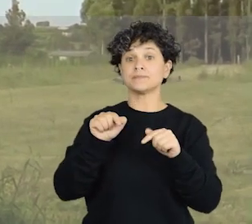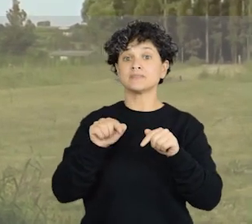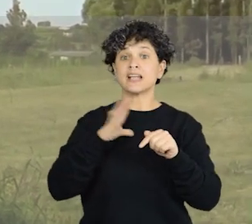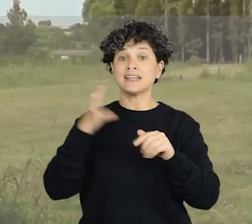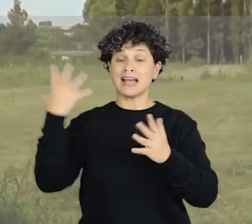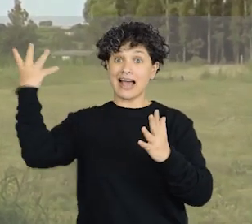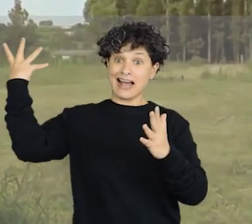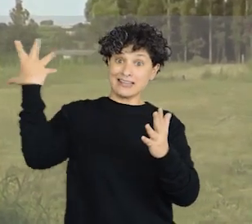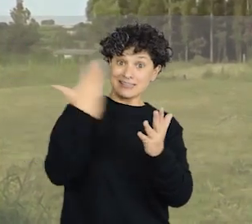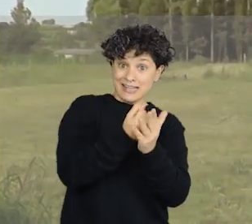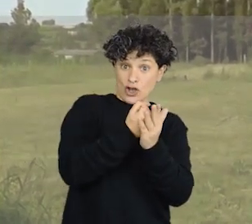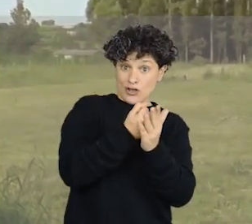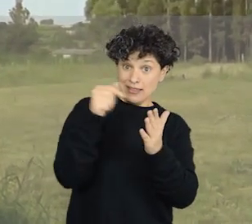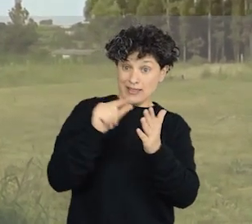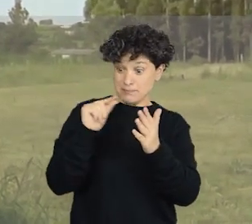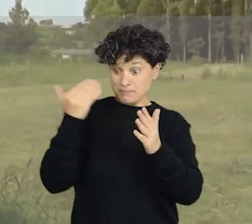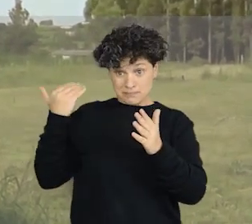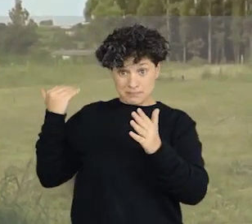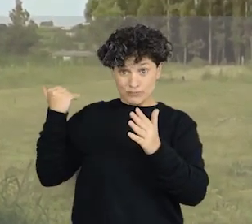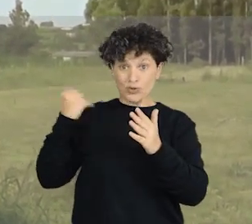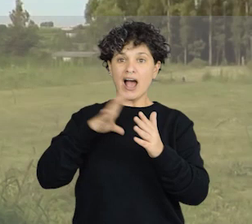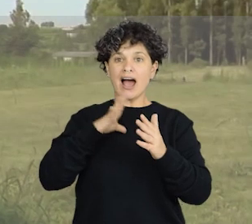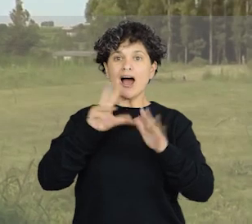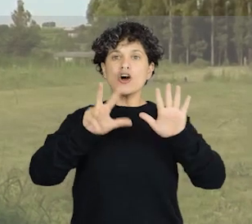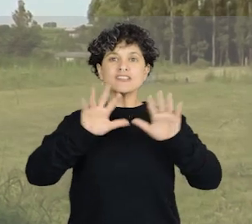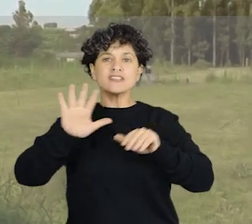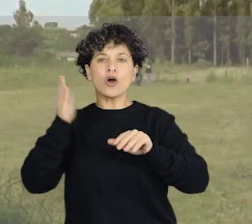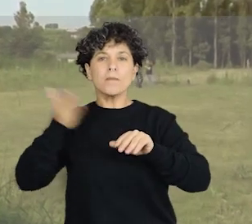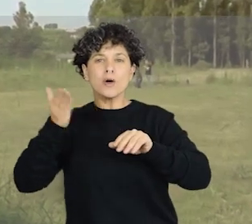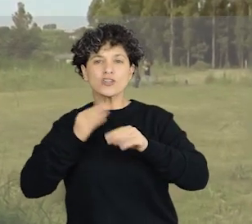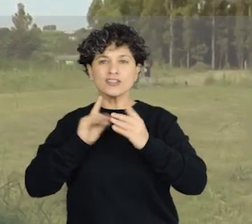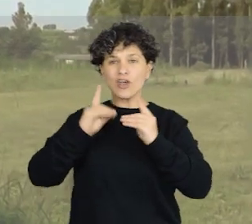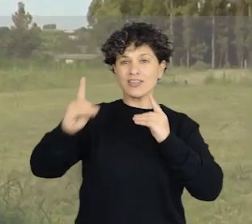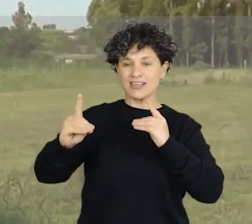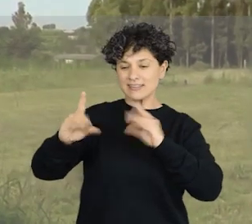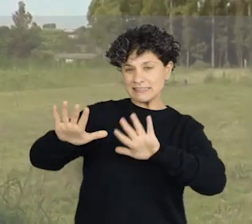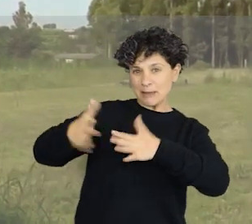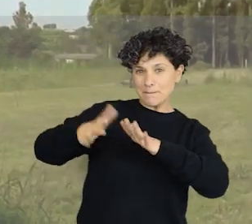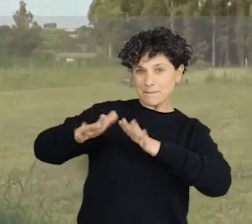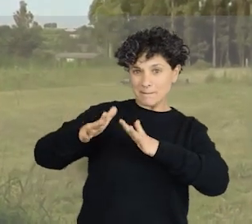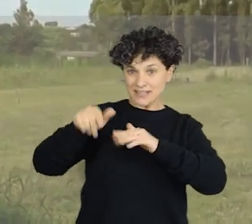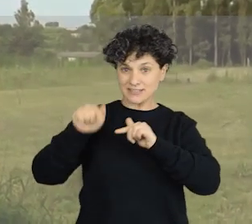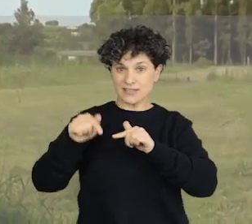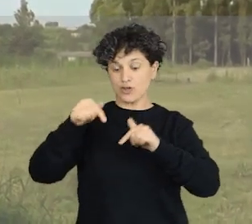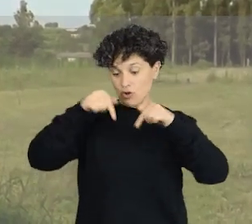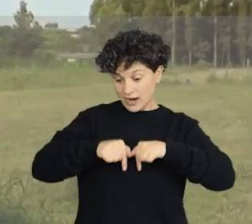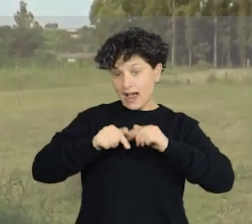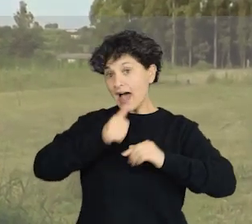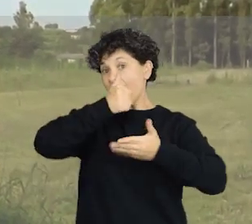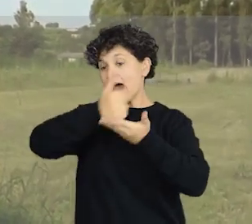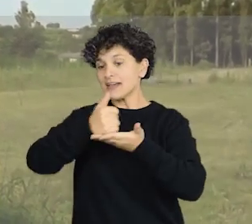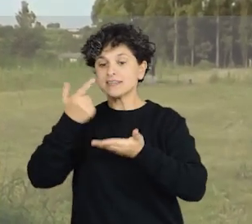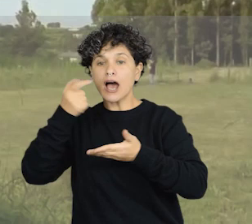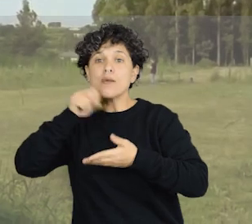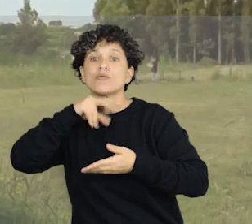distancia, o sea, un poco más cerca de la distancia de la Tierra a la Luna. Se trataba de un objeto de unos 400 metros de diámetro que,